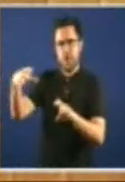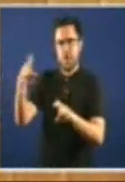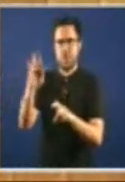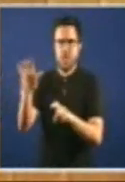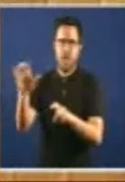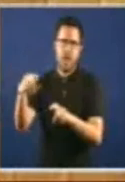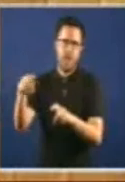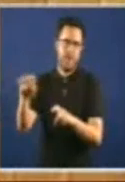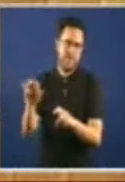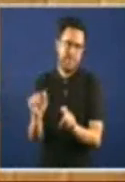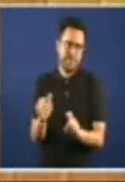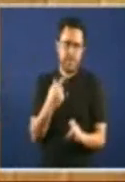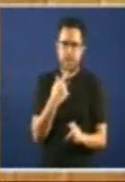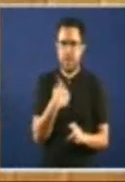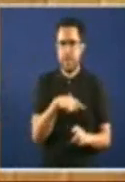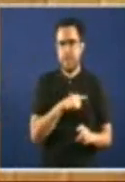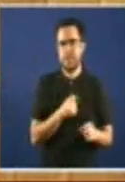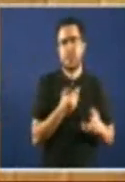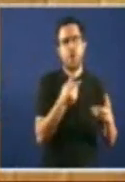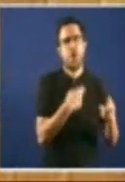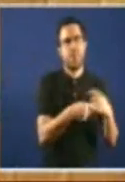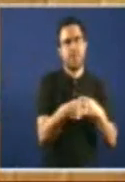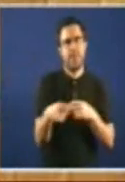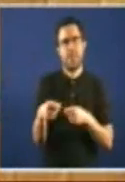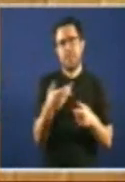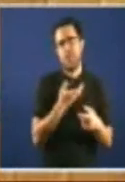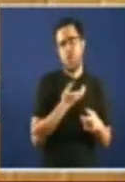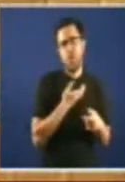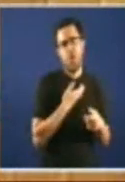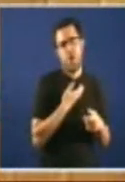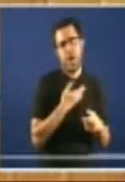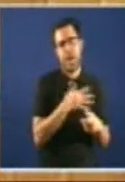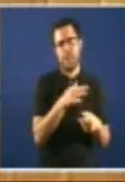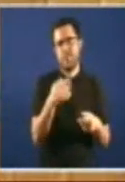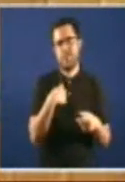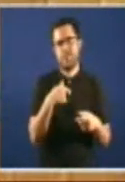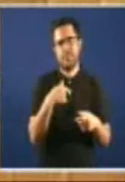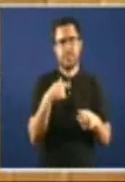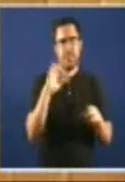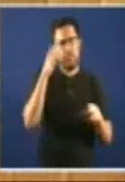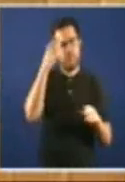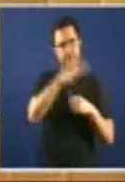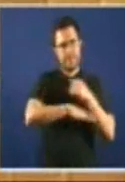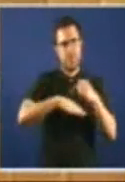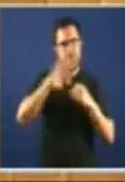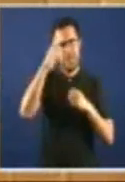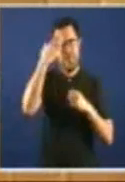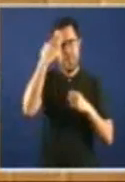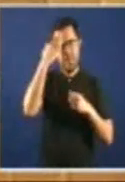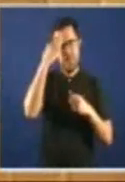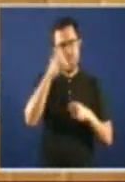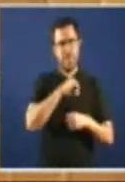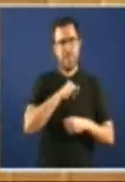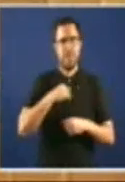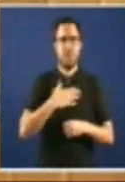E comercialización Local De productos Agrarios Baseados Nos principios De soberanía Alimentaria Tambén Receitado